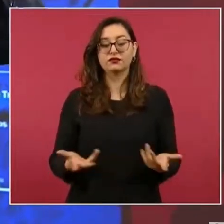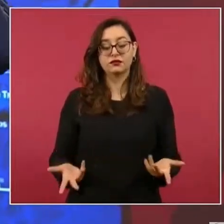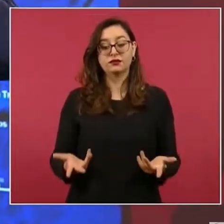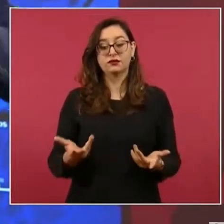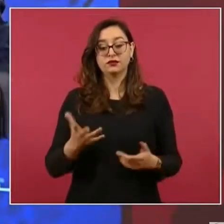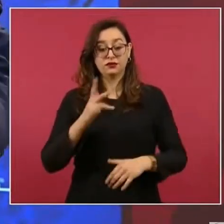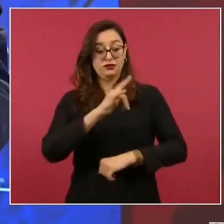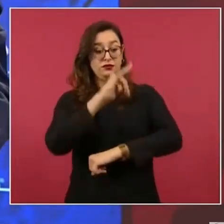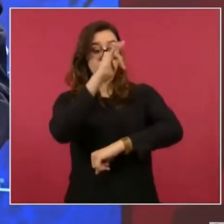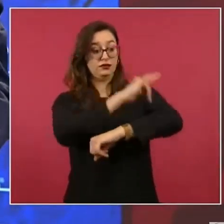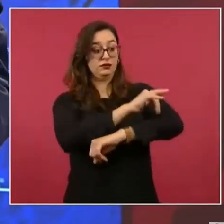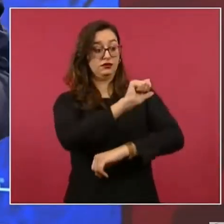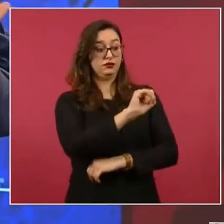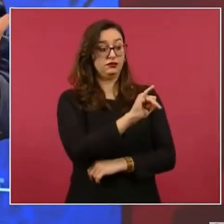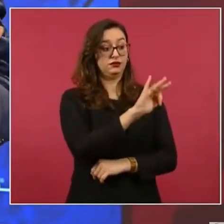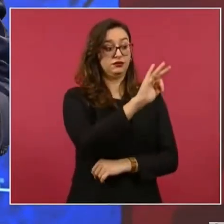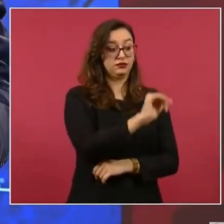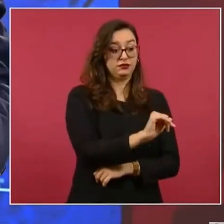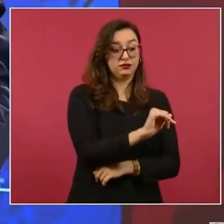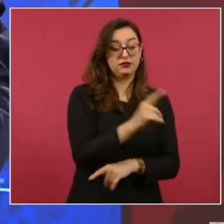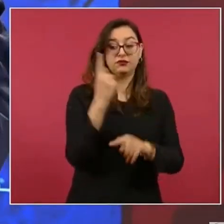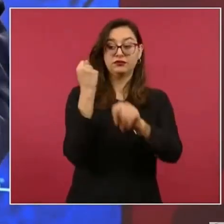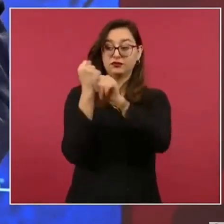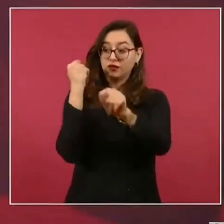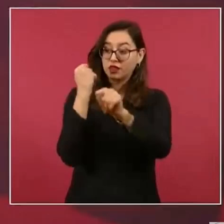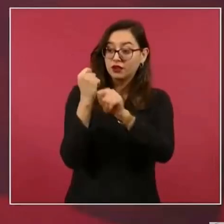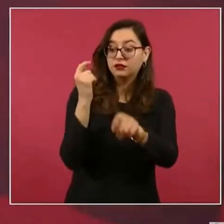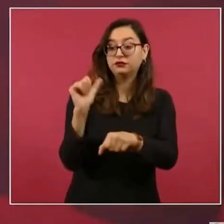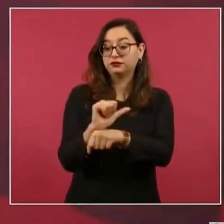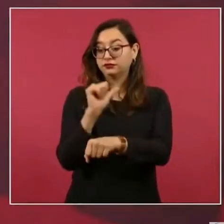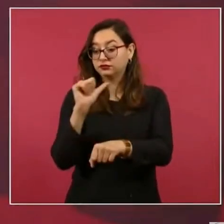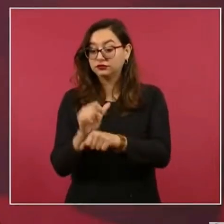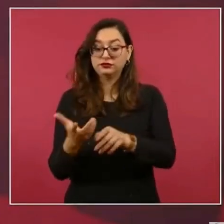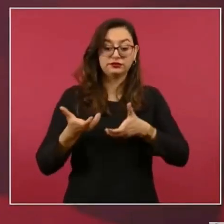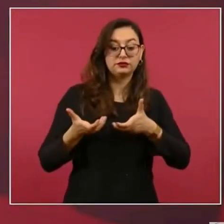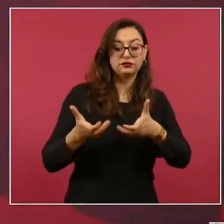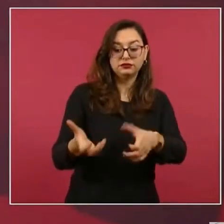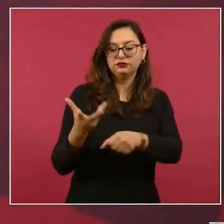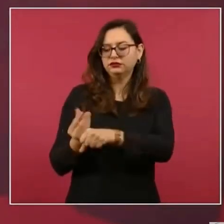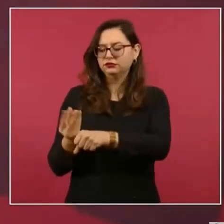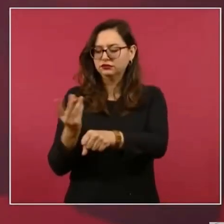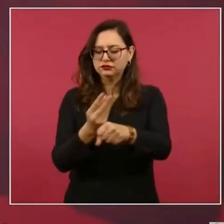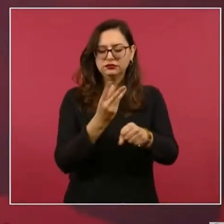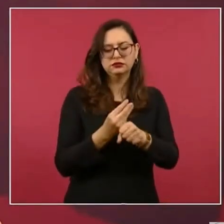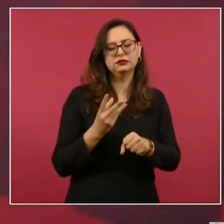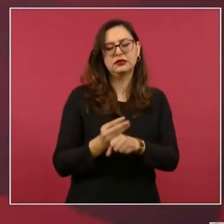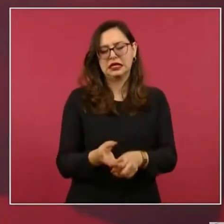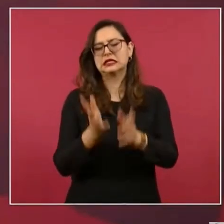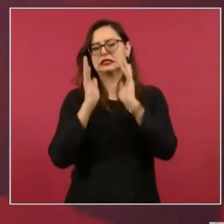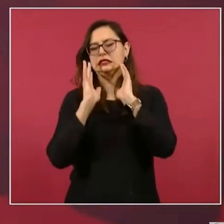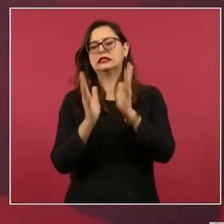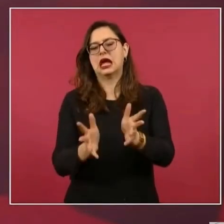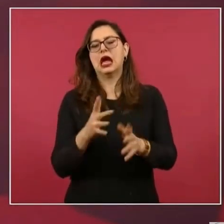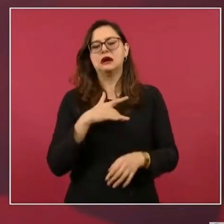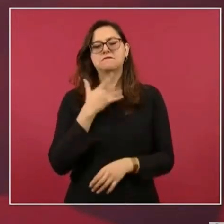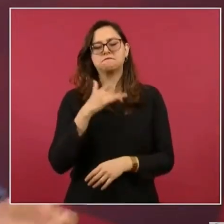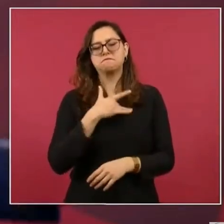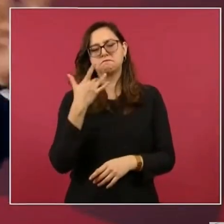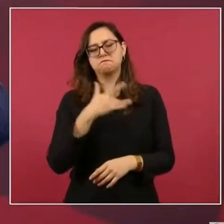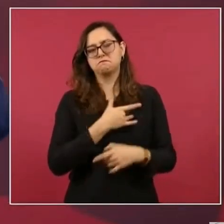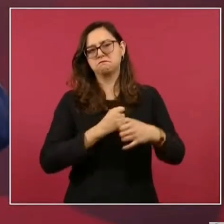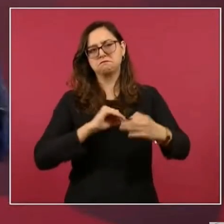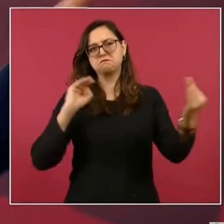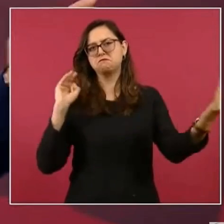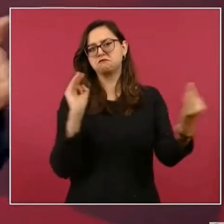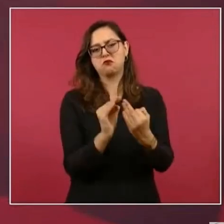y se puede llegar ya en 45, 50 minutos.